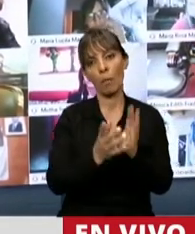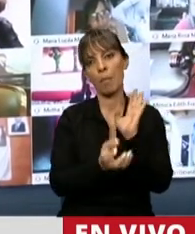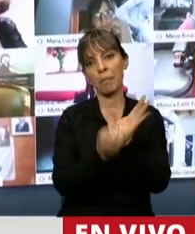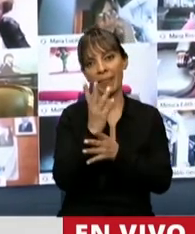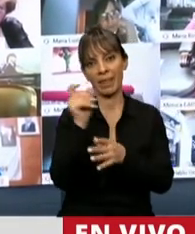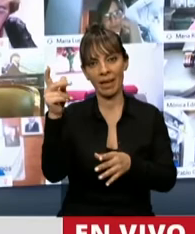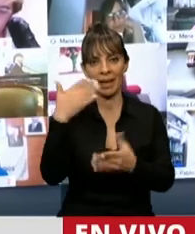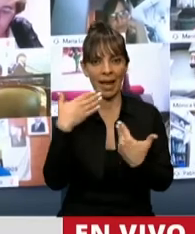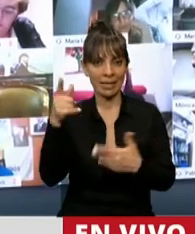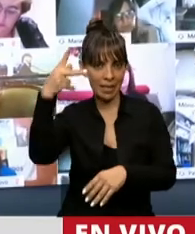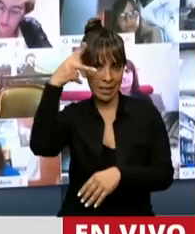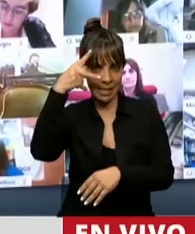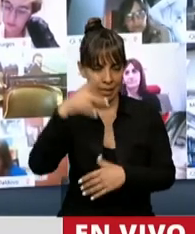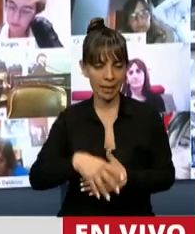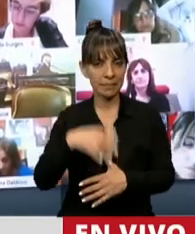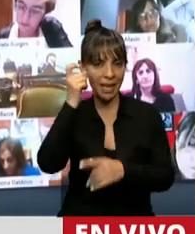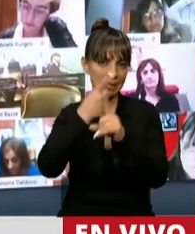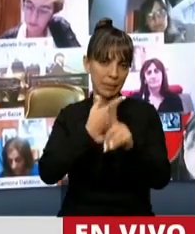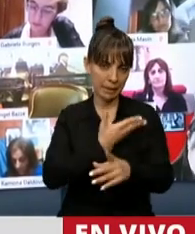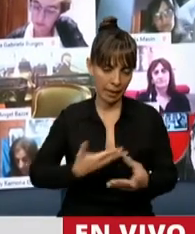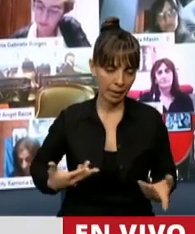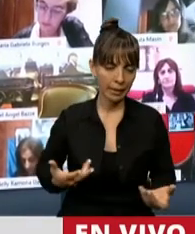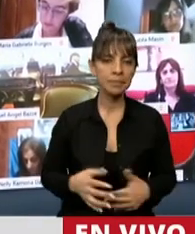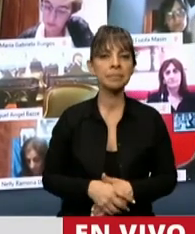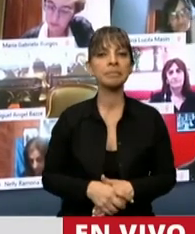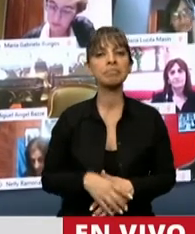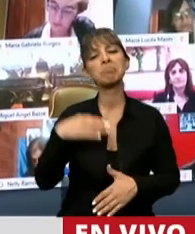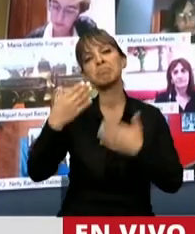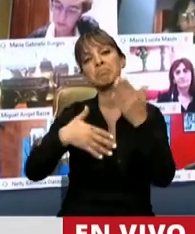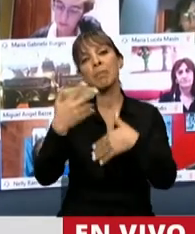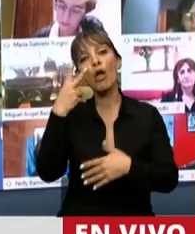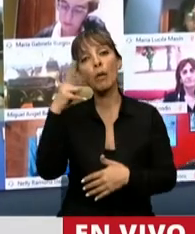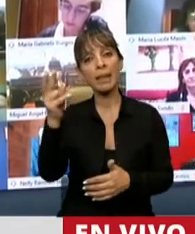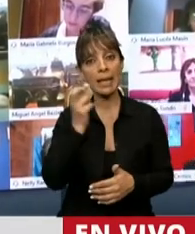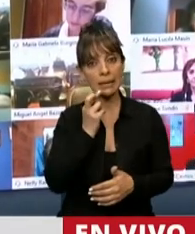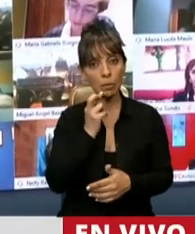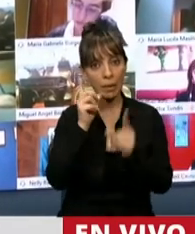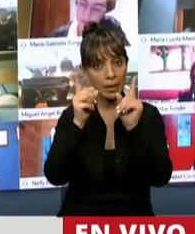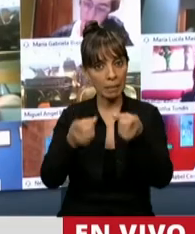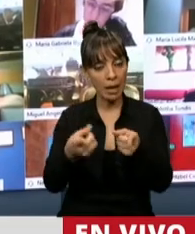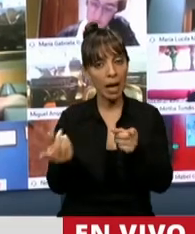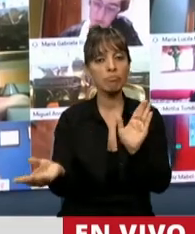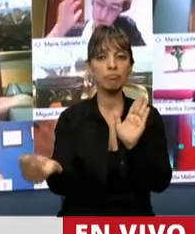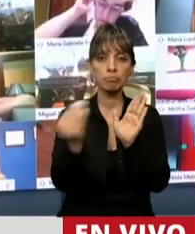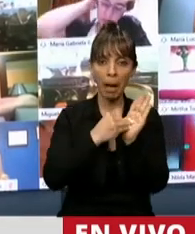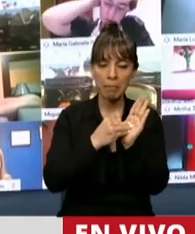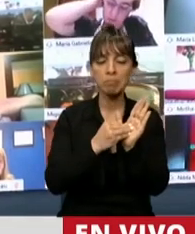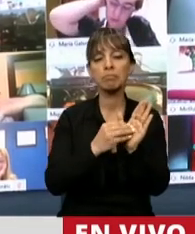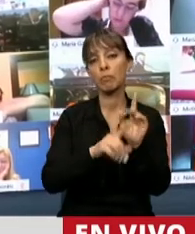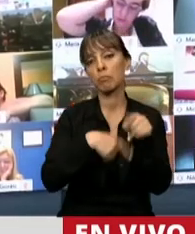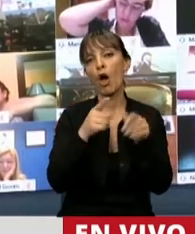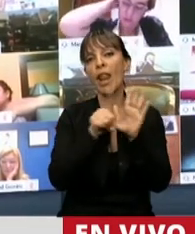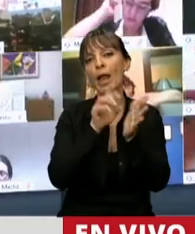presidente Néstor Kirchner. También en el 2019 se incorporaron con una nueva ley